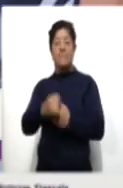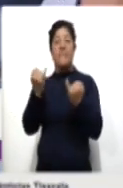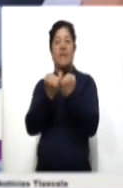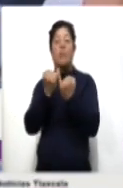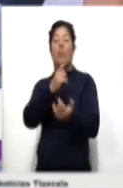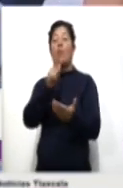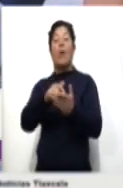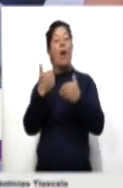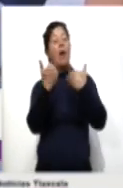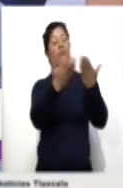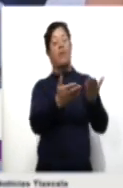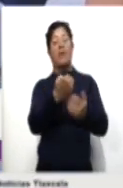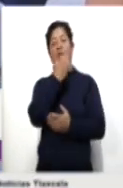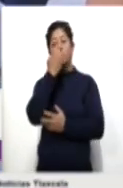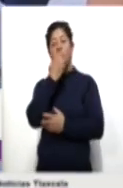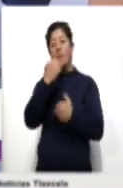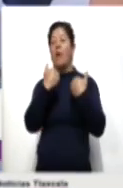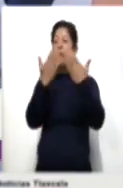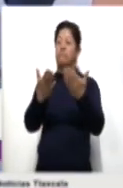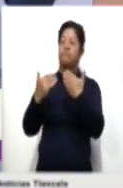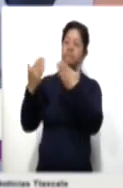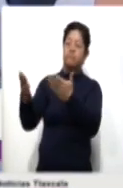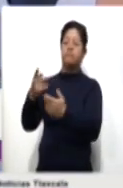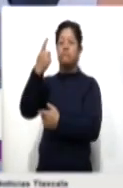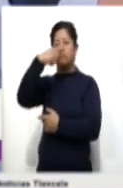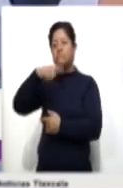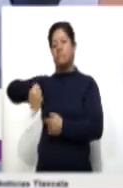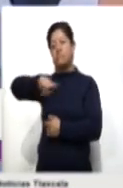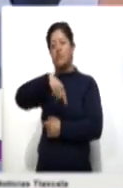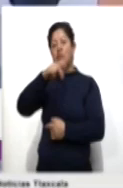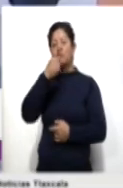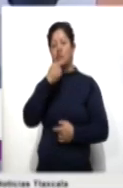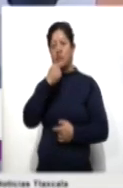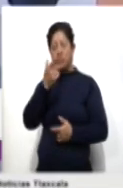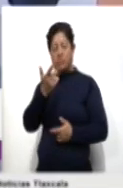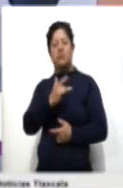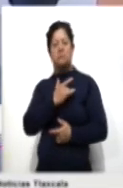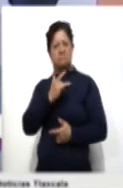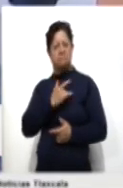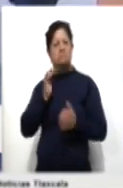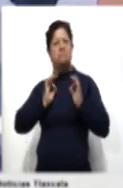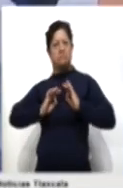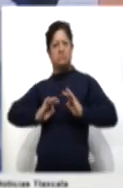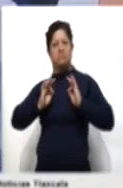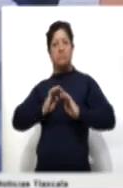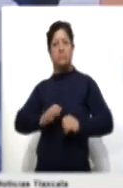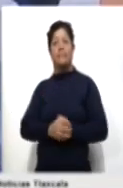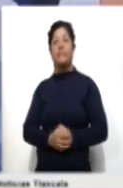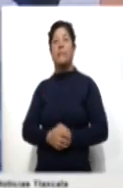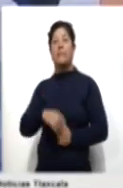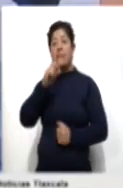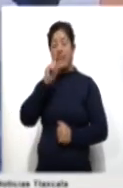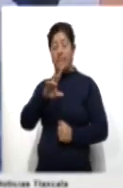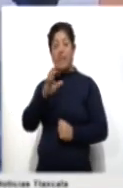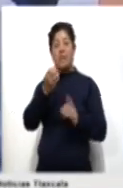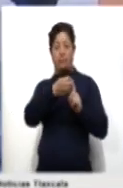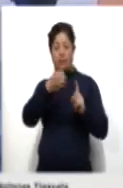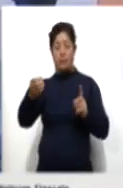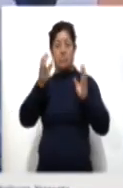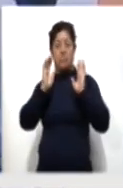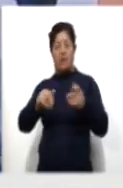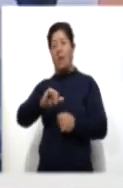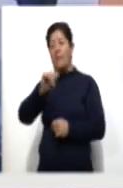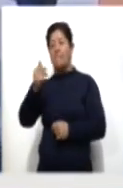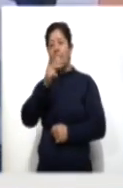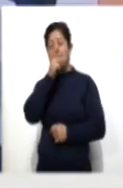escuela, para ofrecerles a los niños el espacio más adecuado. También ya nos organizamos con los padres de